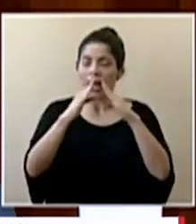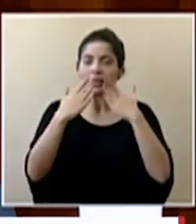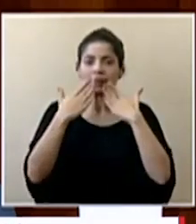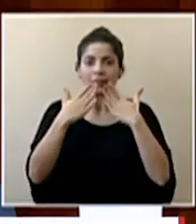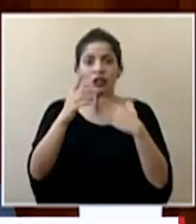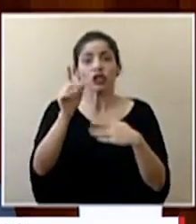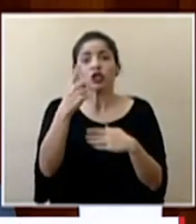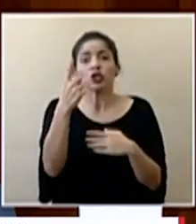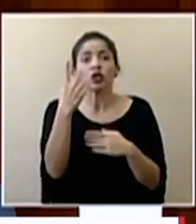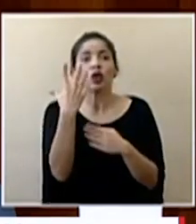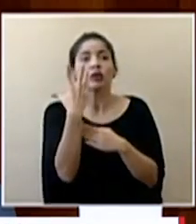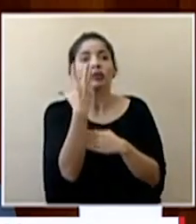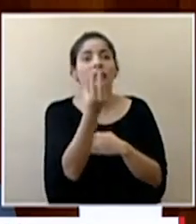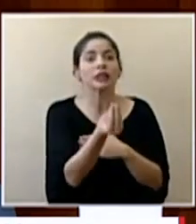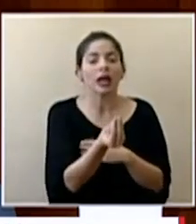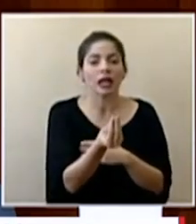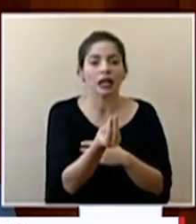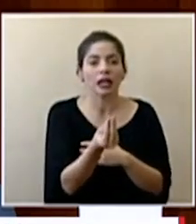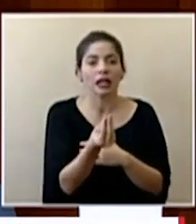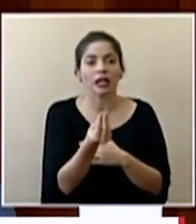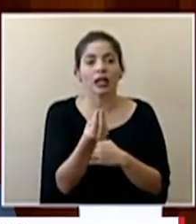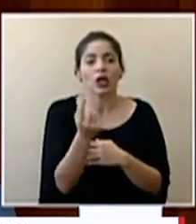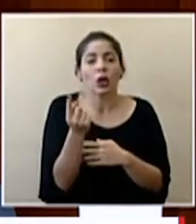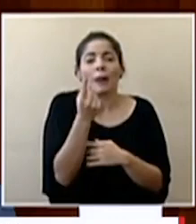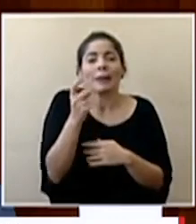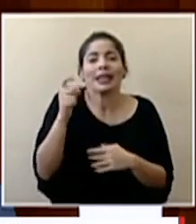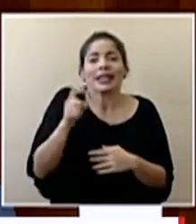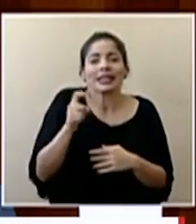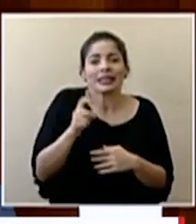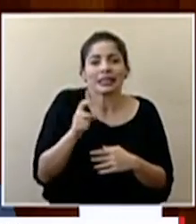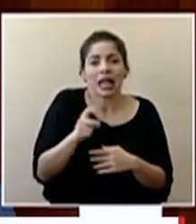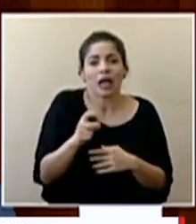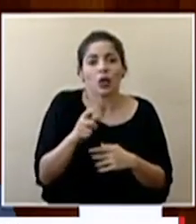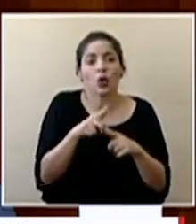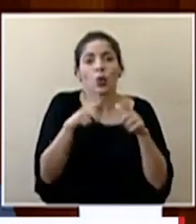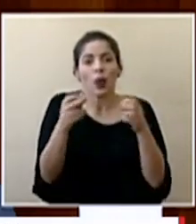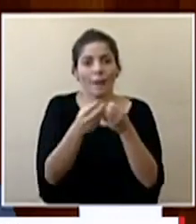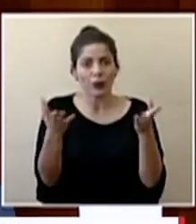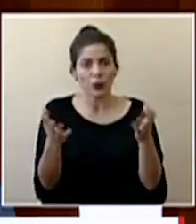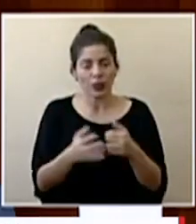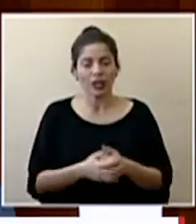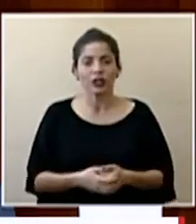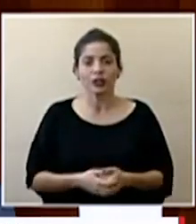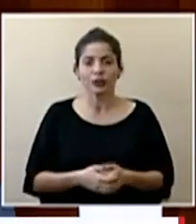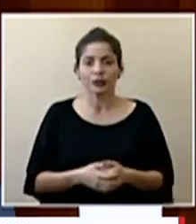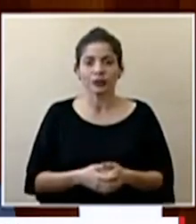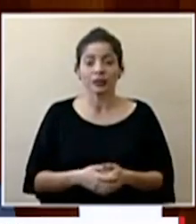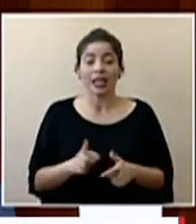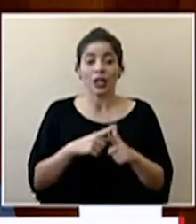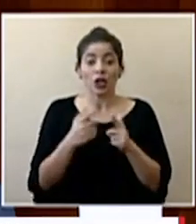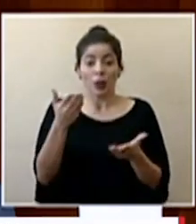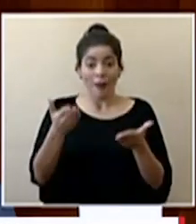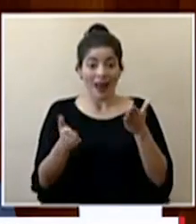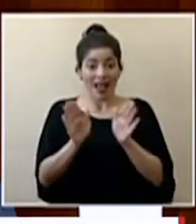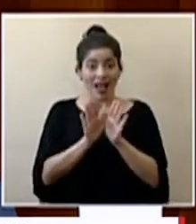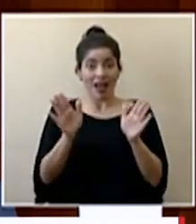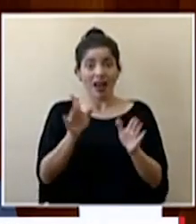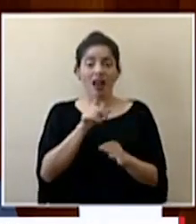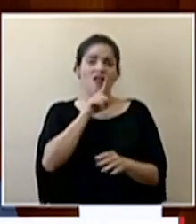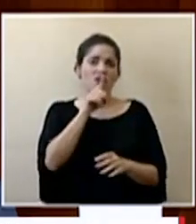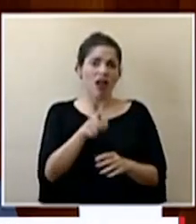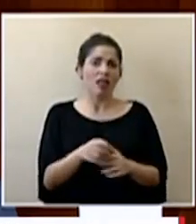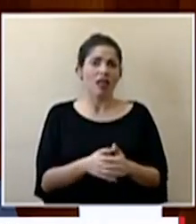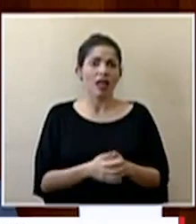que solo están yendo a lo más esencial a los lugares públicos el balance en realidad yo creo que